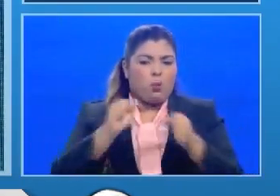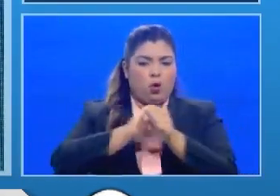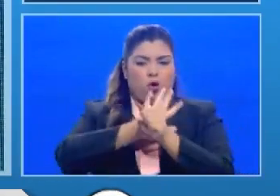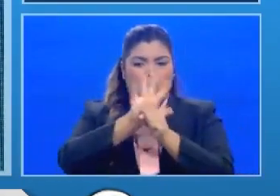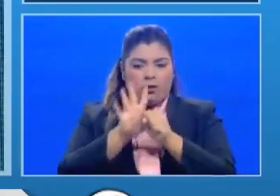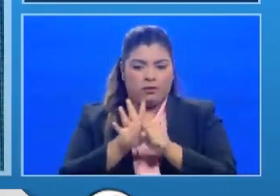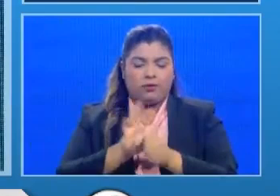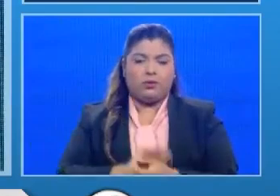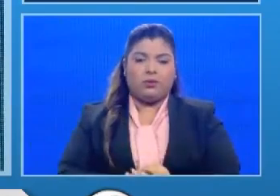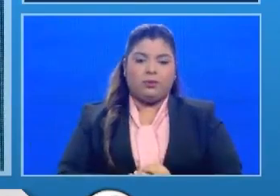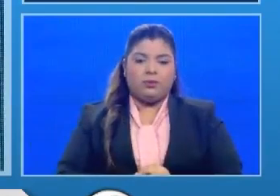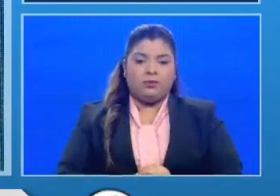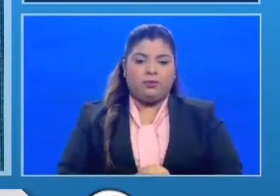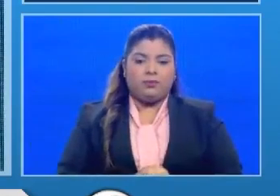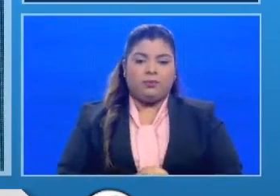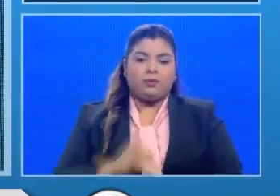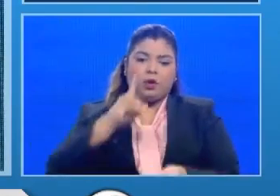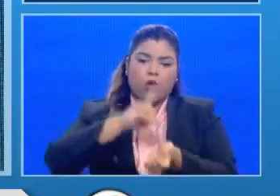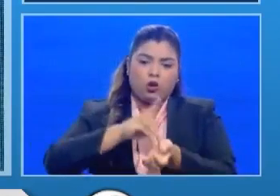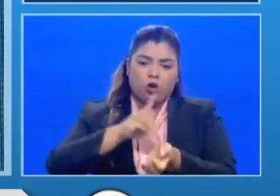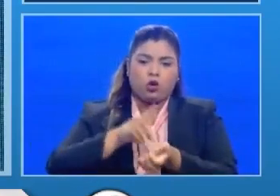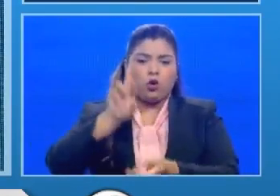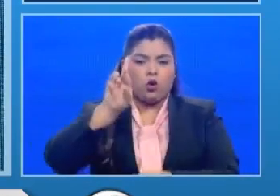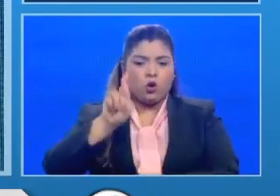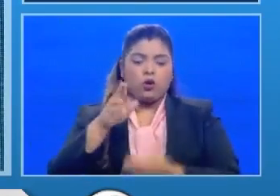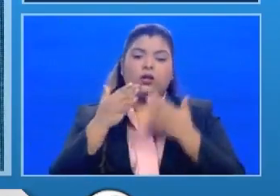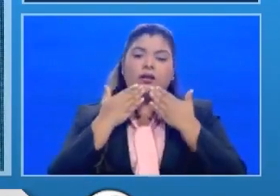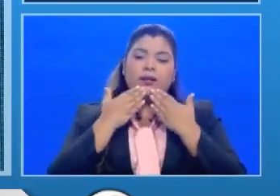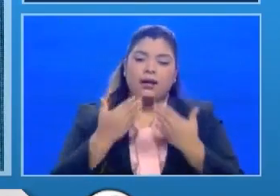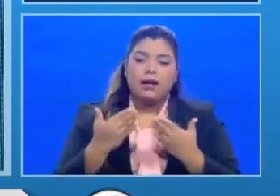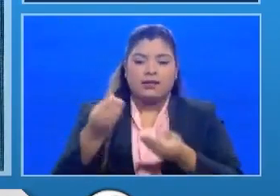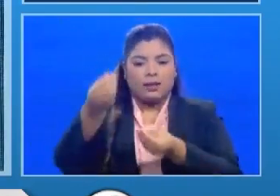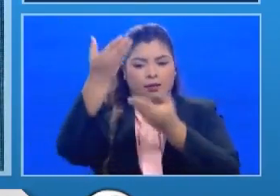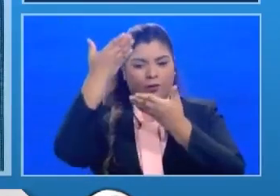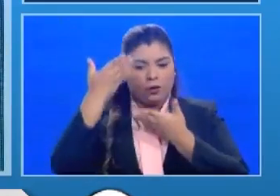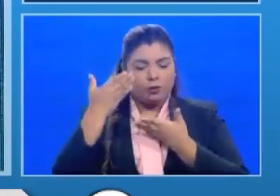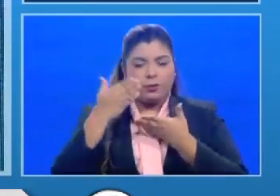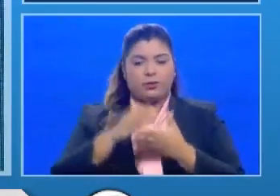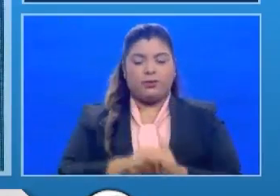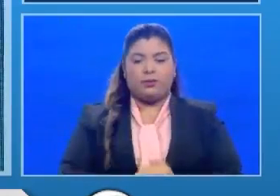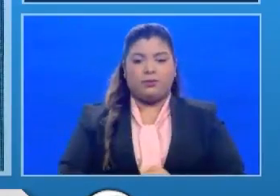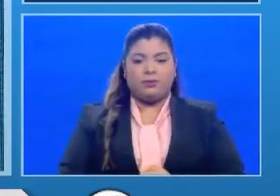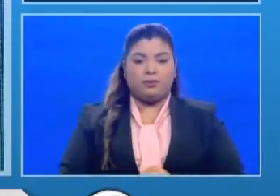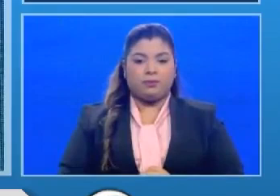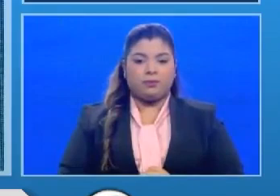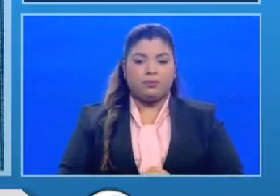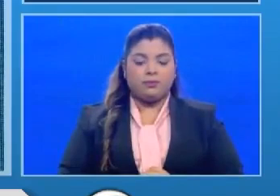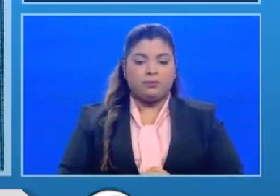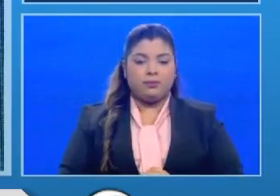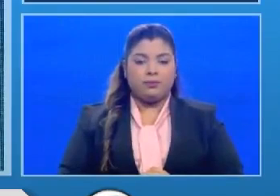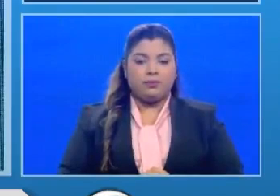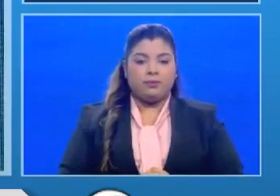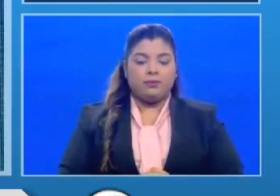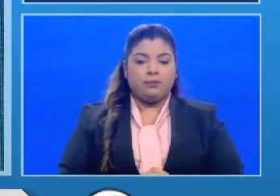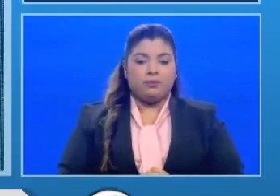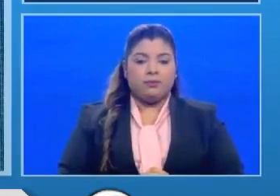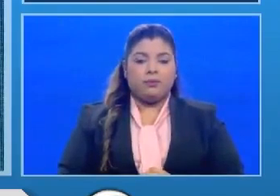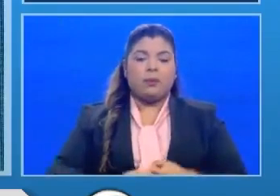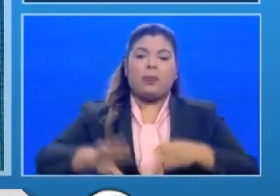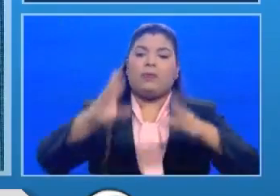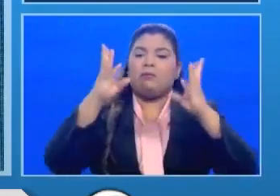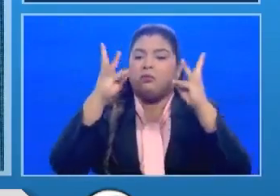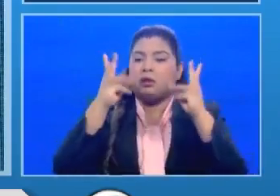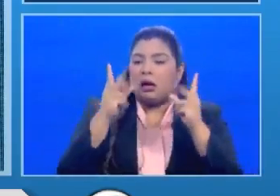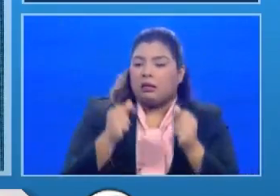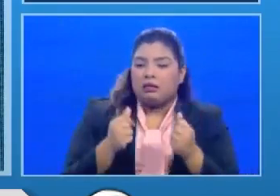doctor Rodrigo, le agradezco que nos pueda hablar de todos estos datos tan importantes como son el número reproductivo efectivo